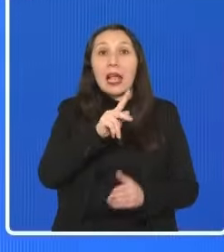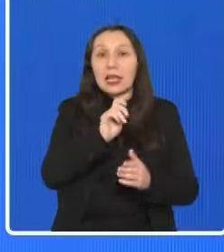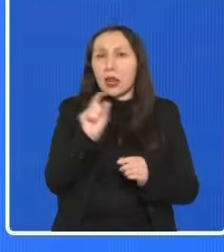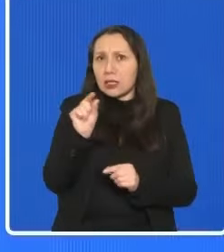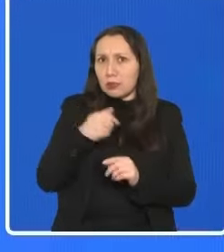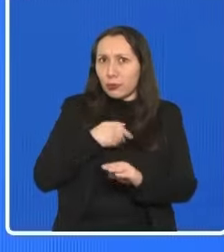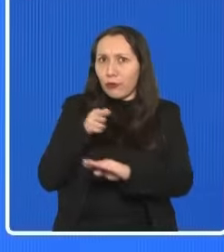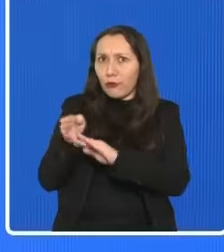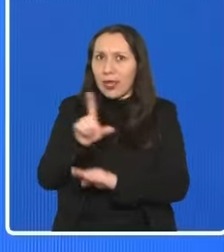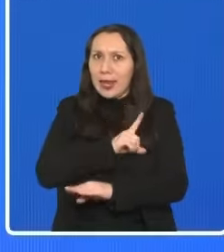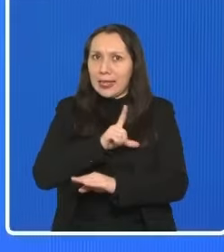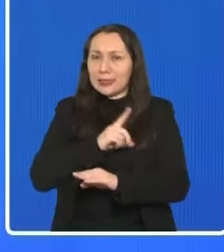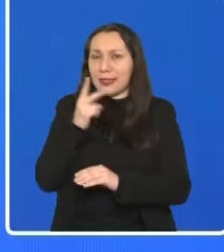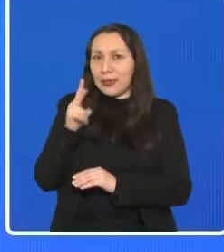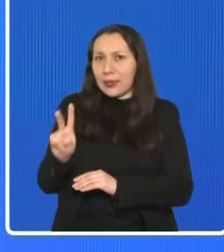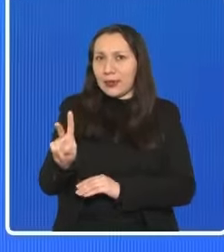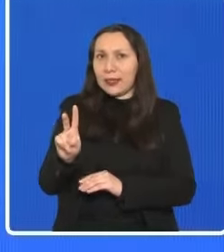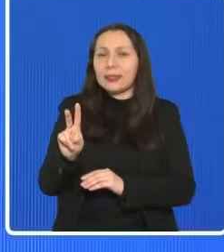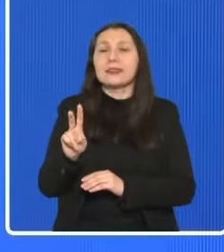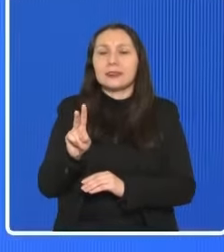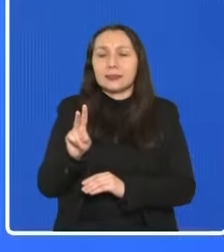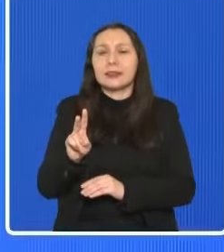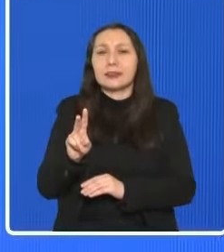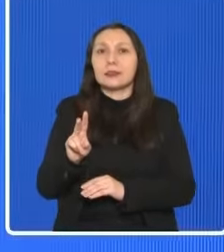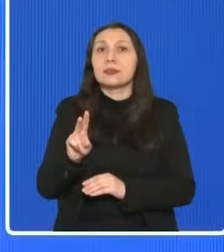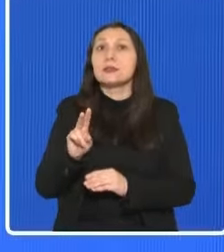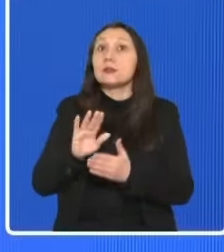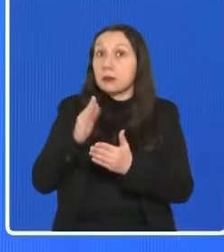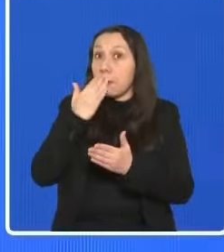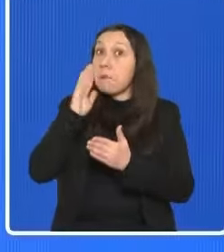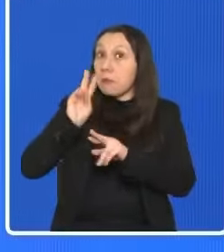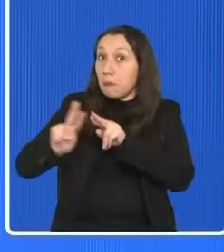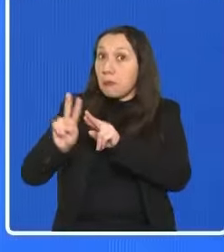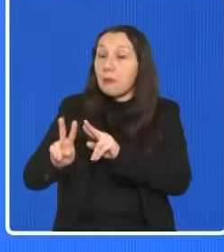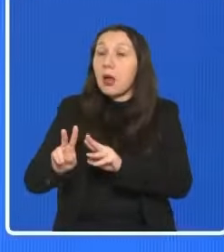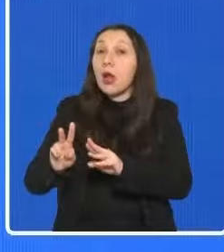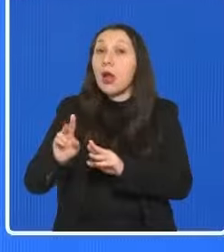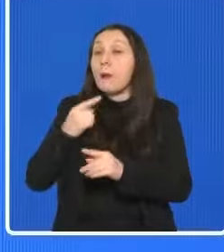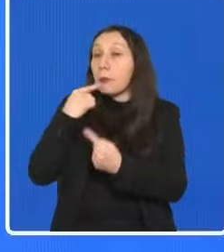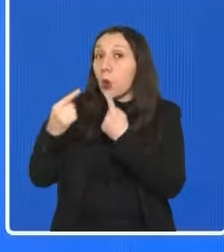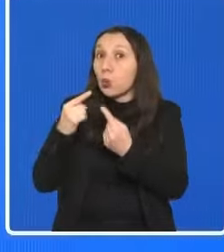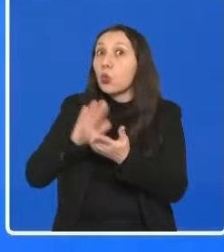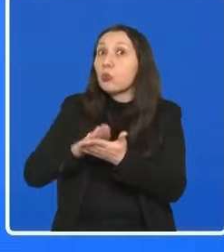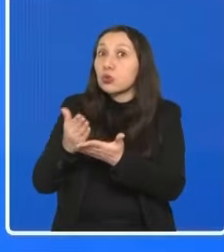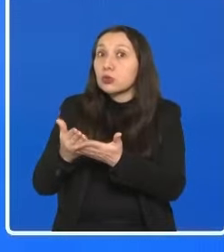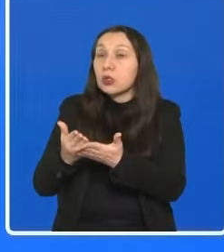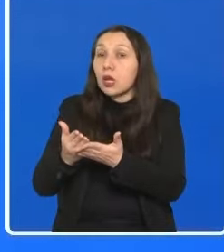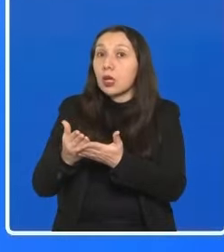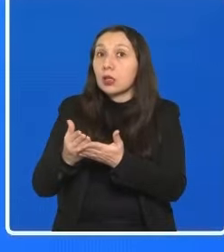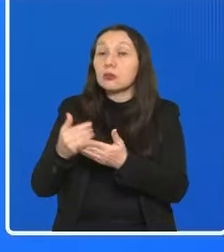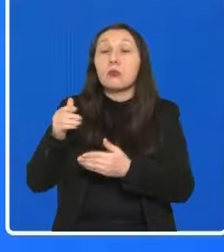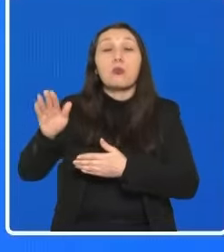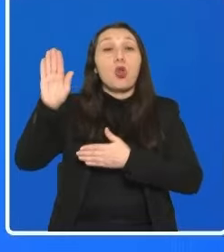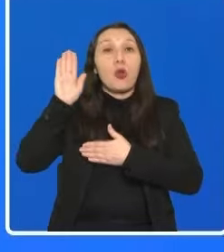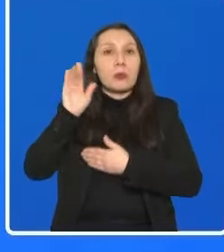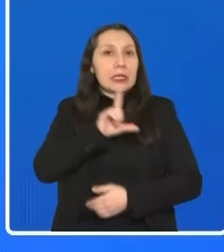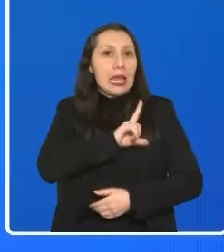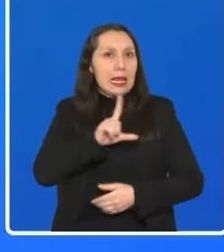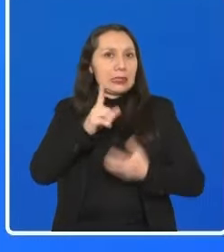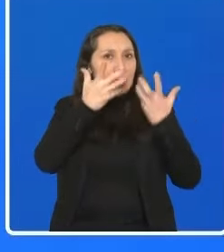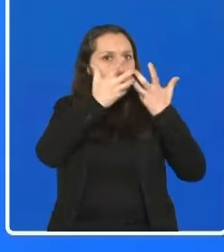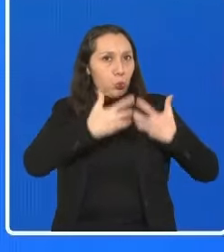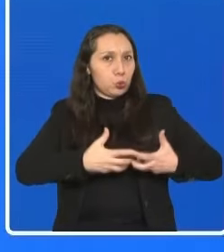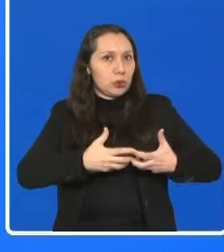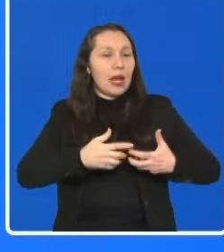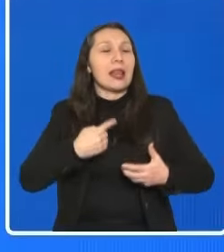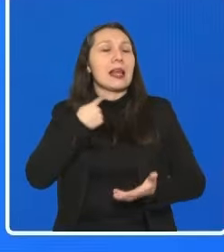Estuve hace poquito en el Benjamín Franklin, en el liceo. ¿Cómo estamos mejorando ahí la...? ¿Sí? Les prometimos un liceo industrial